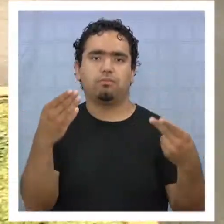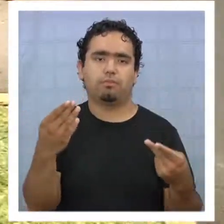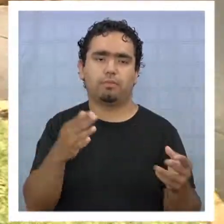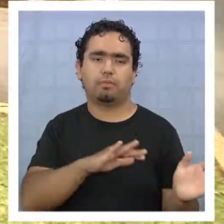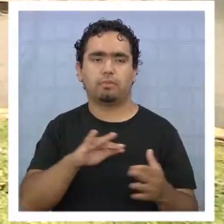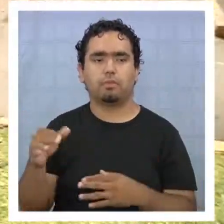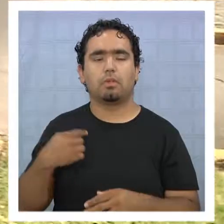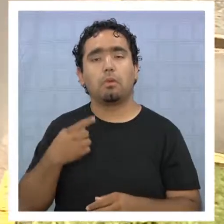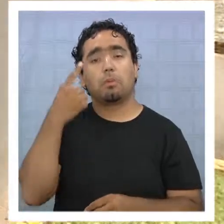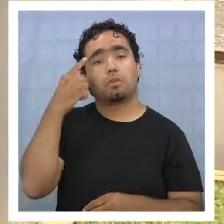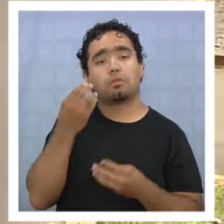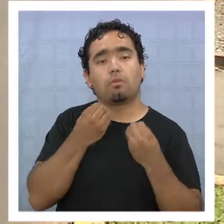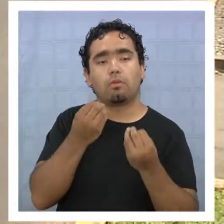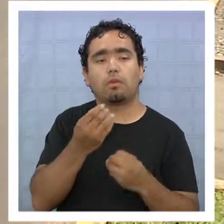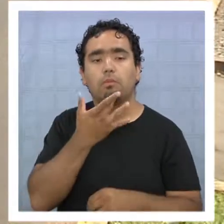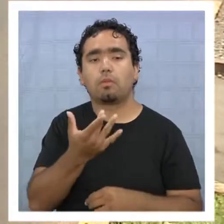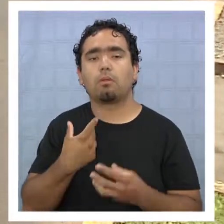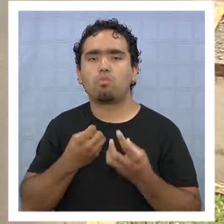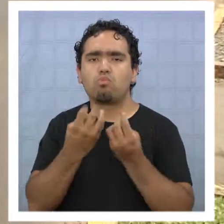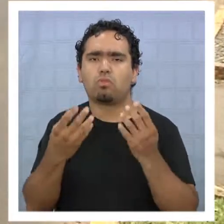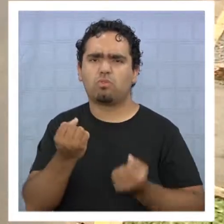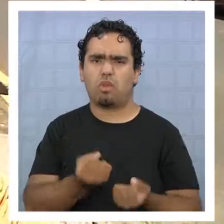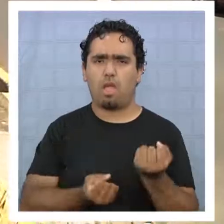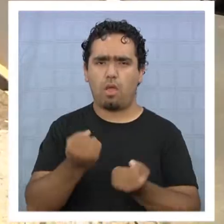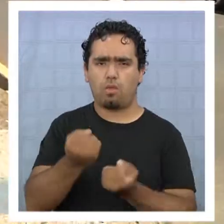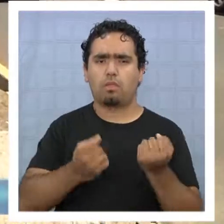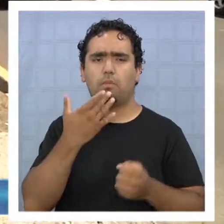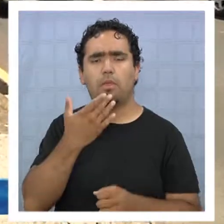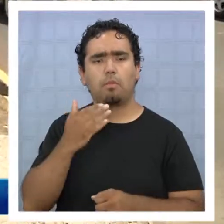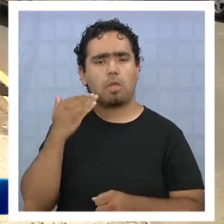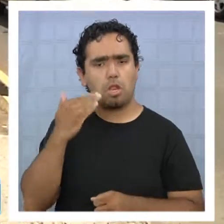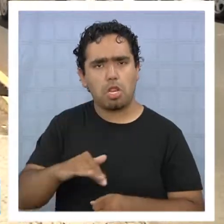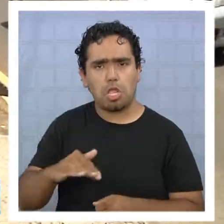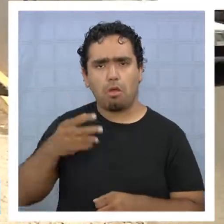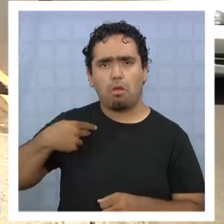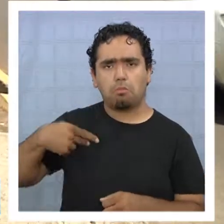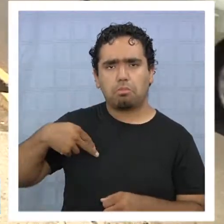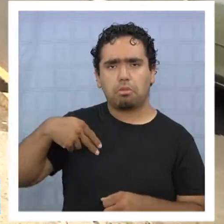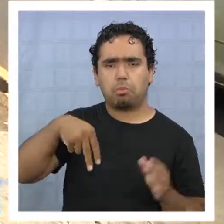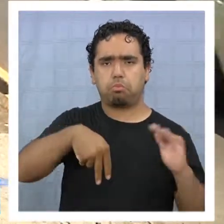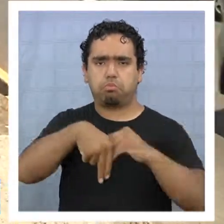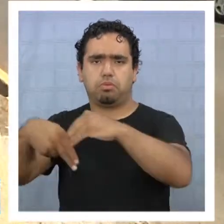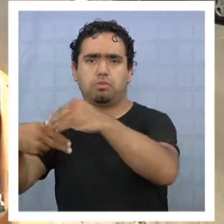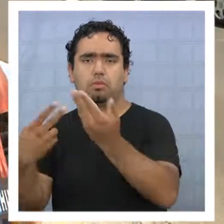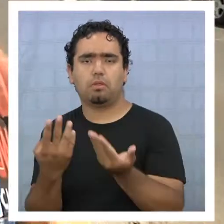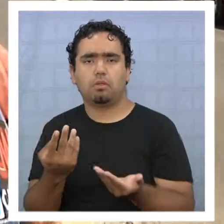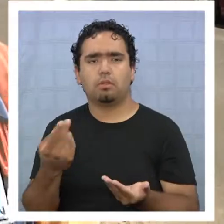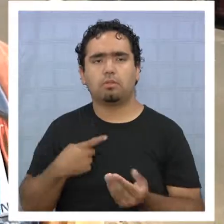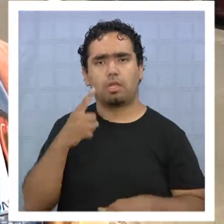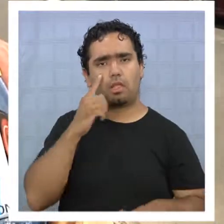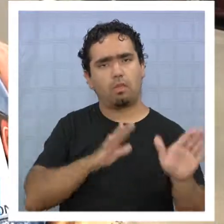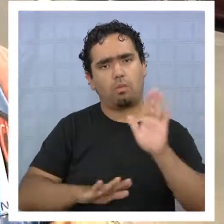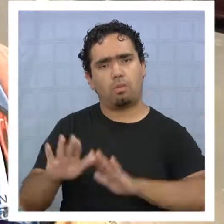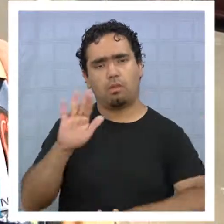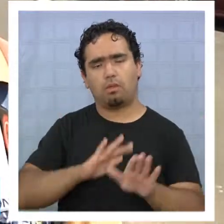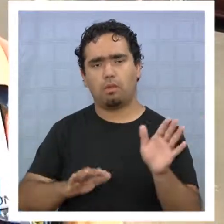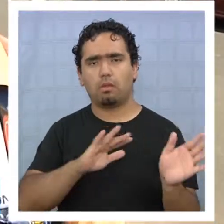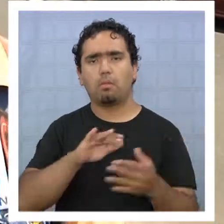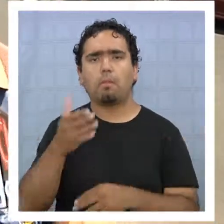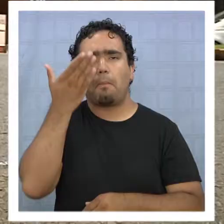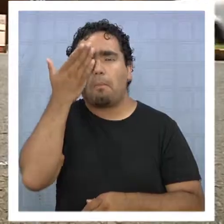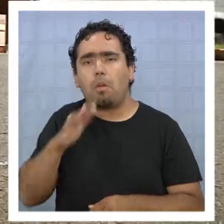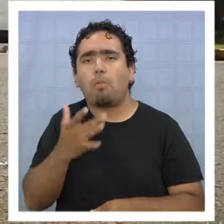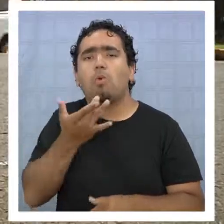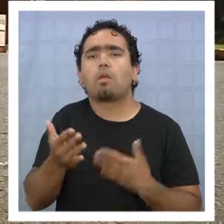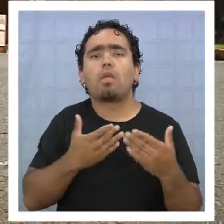algún accidente. Estaría bueno. Mucha comodación, sí. Pueden atropellar a los cabros chicos, así que hay que tener mucho